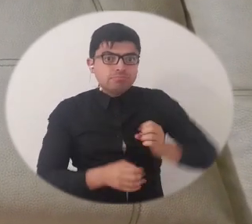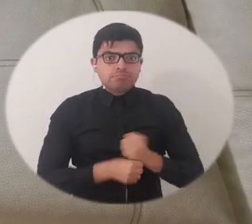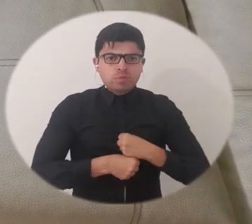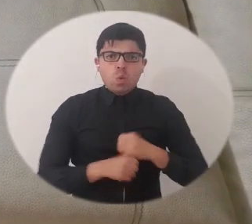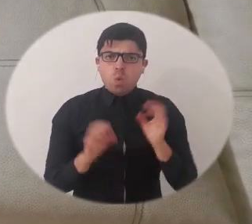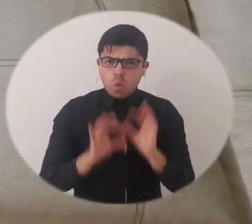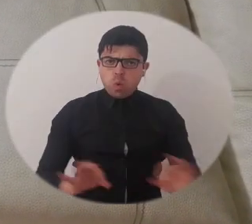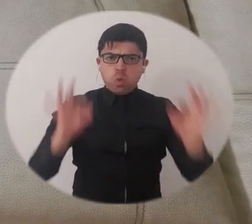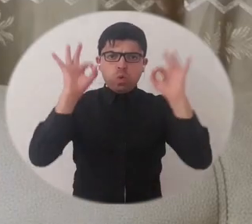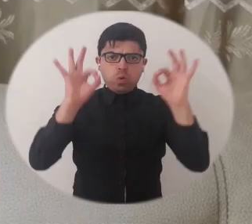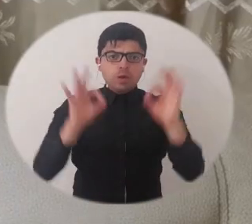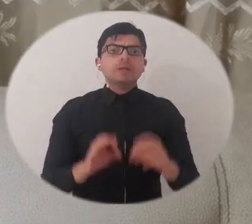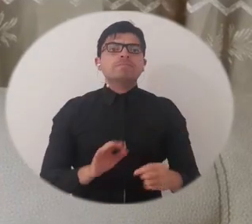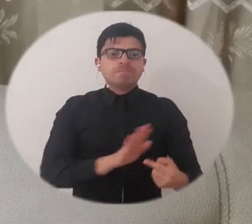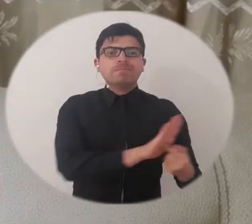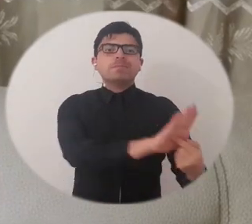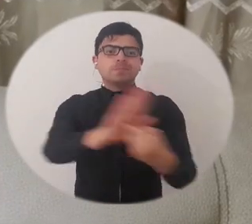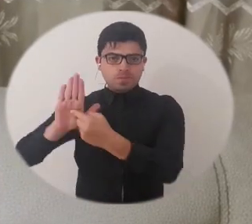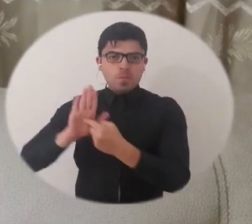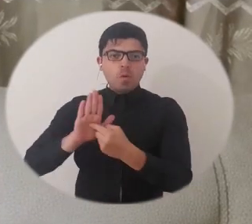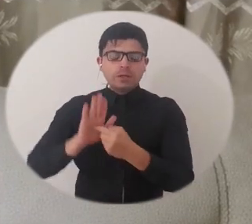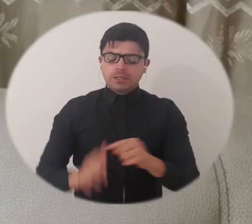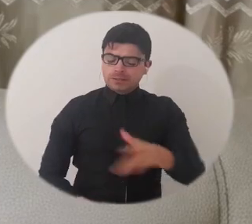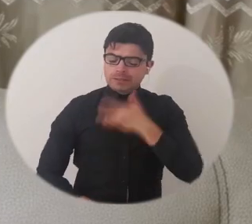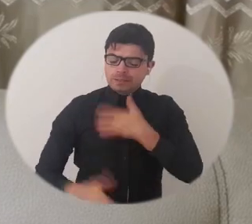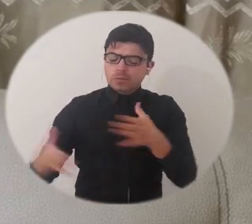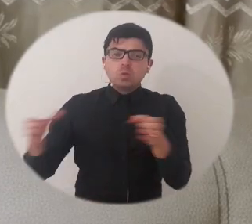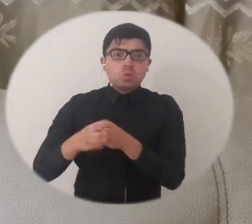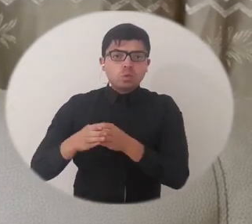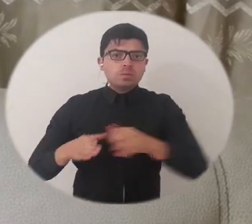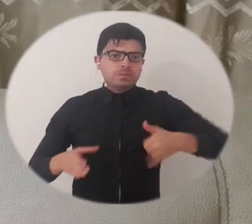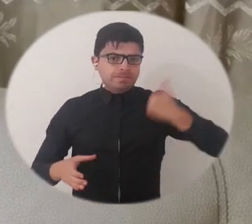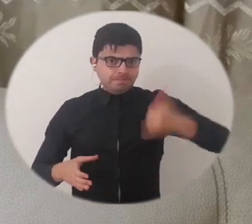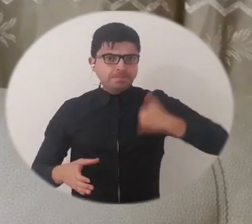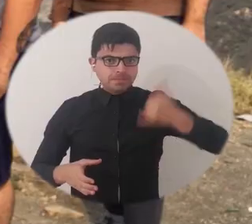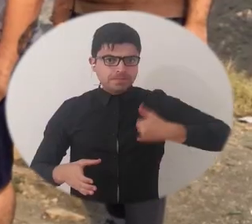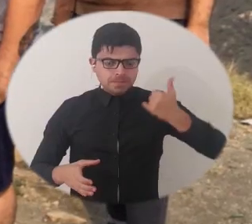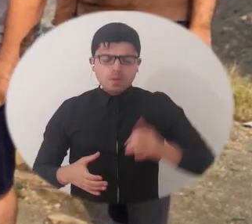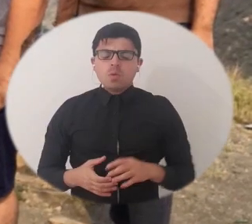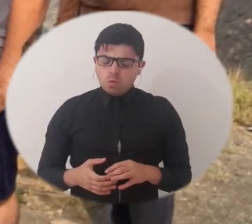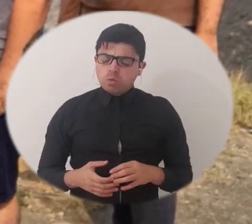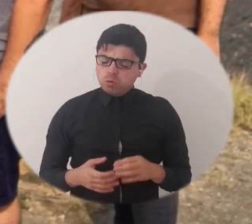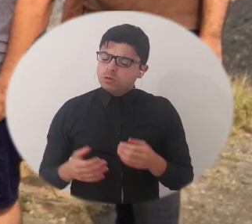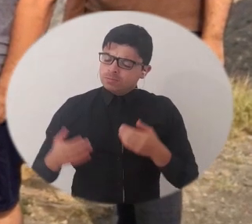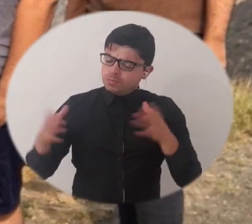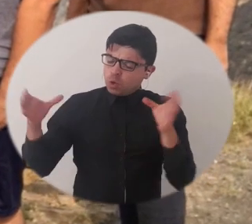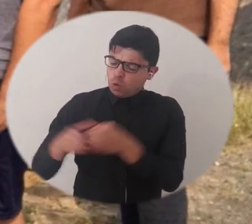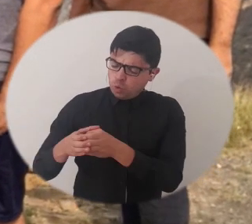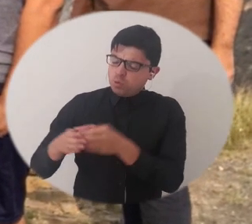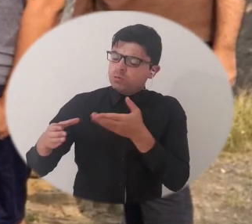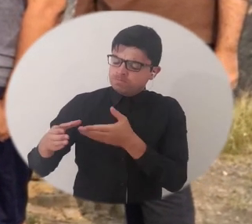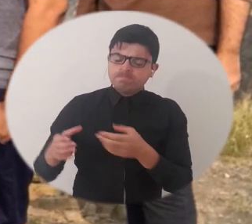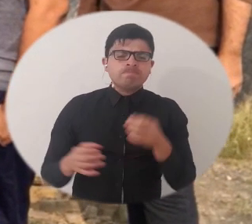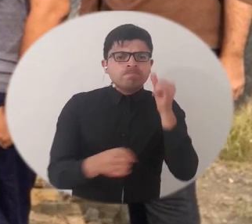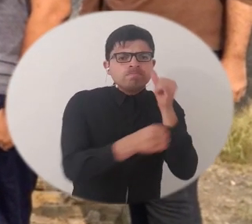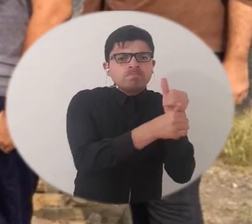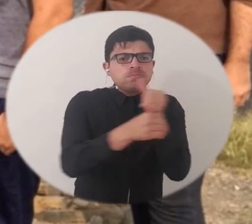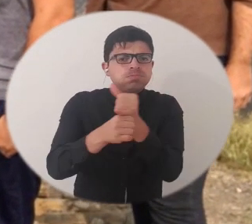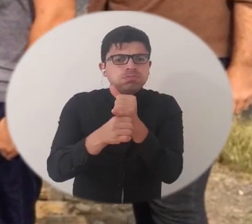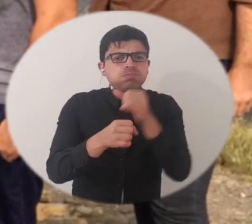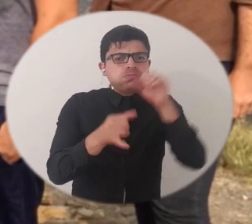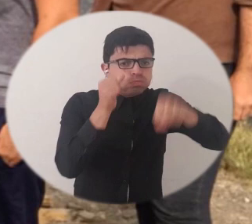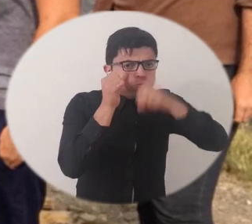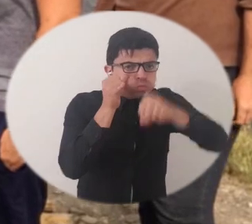gloriosa Marcha del Hambre, que representan el sentir de un grupo de jóvenes quienes, por medio de un